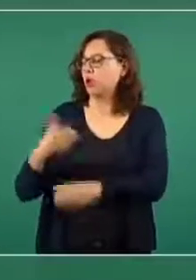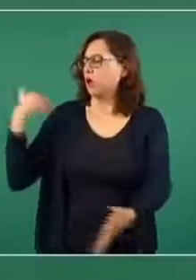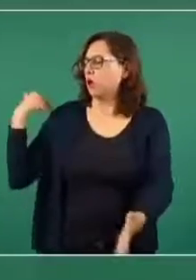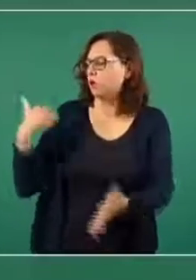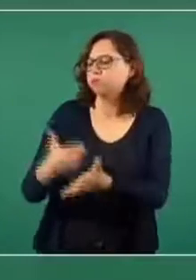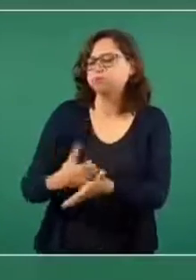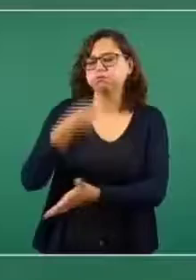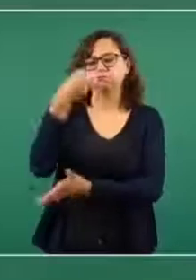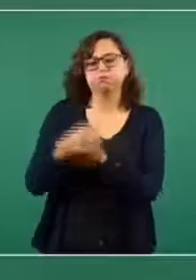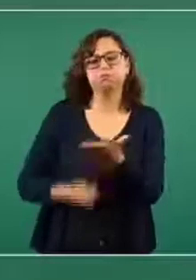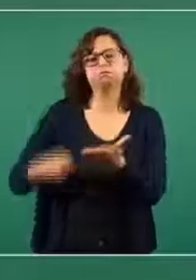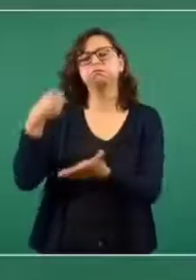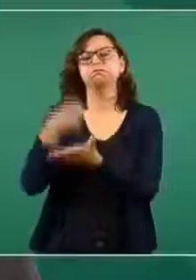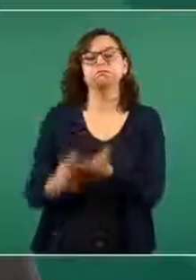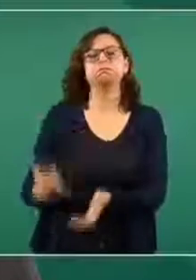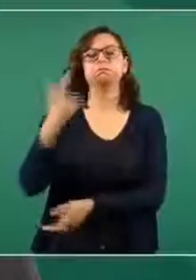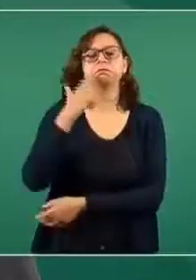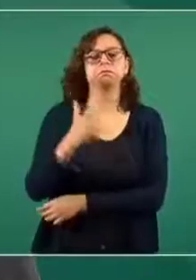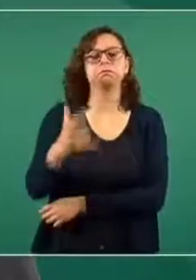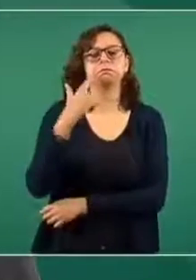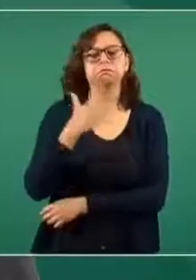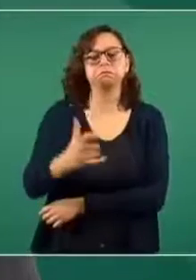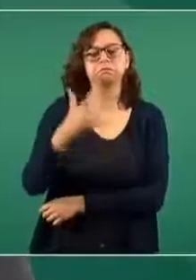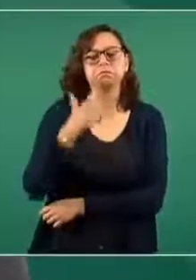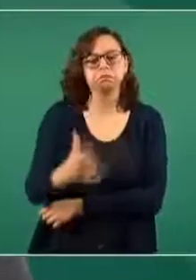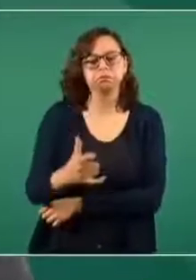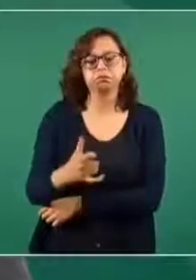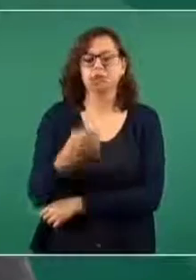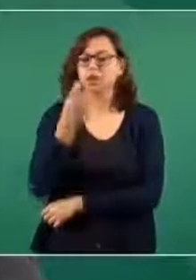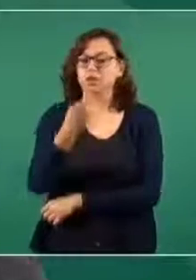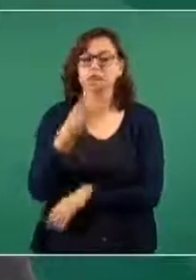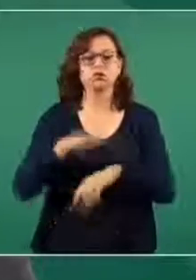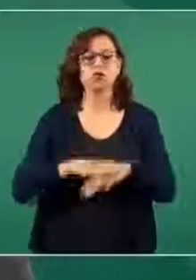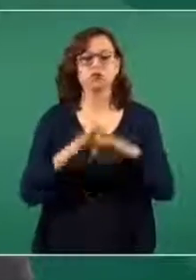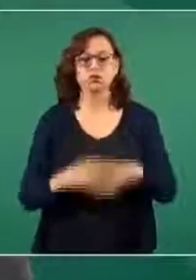eso es lo más importante.